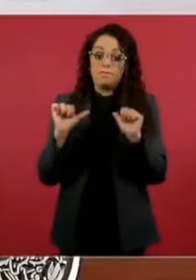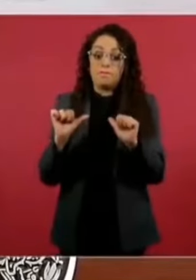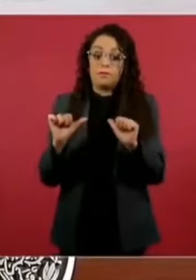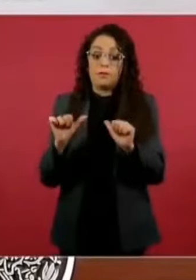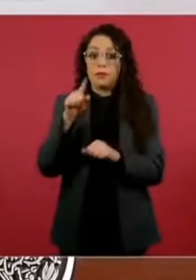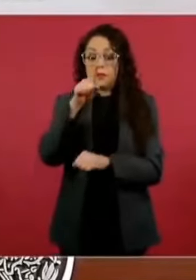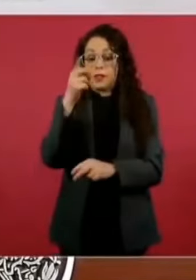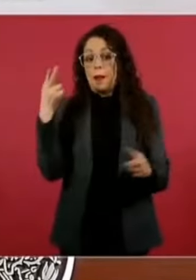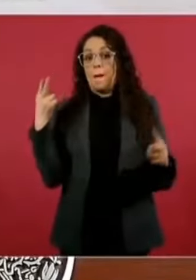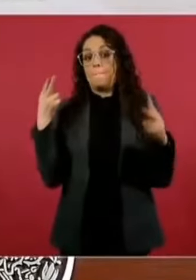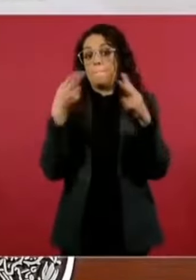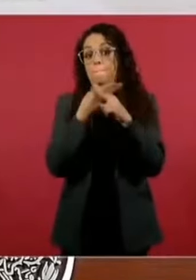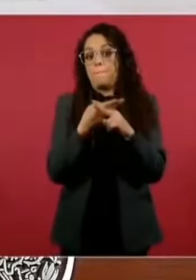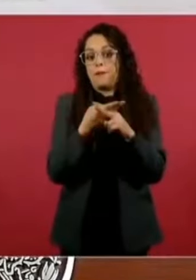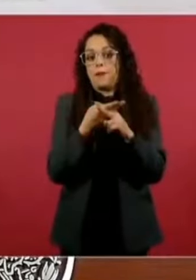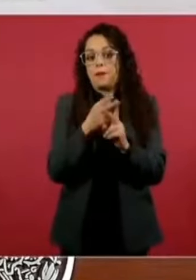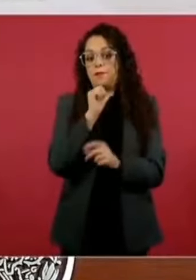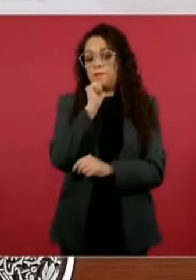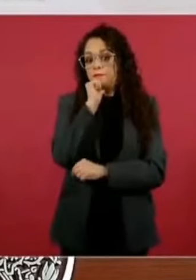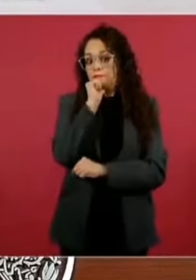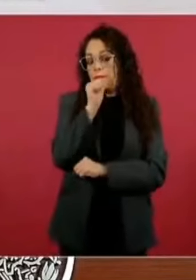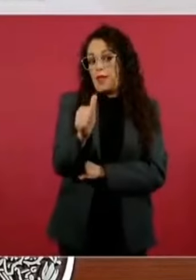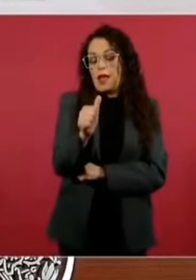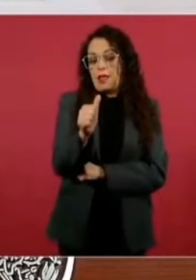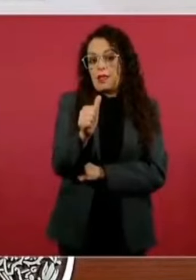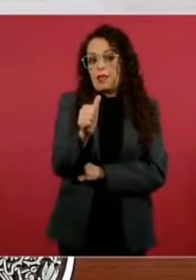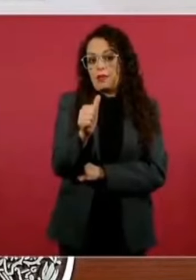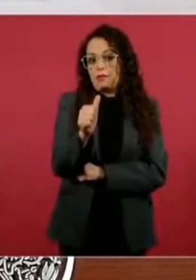al expresidente Trump.